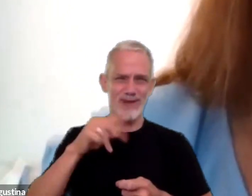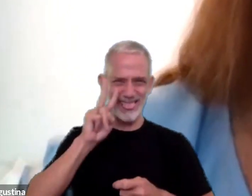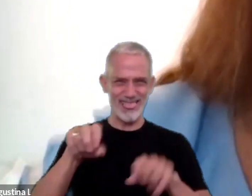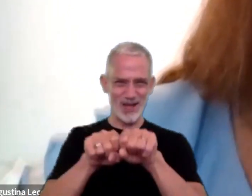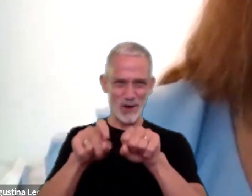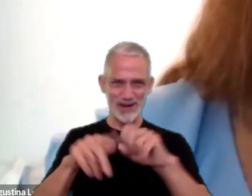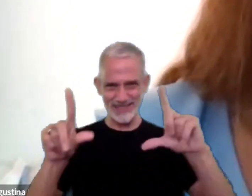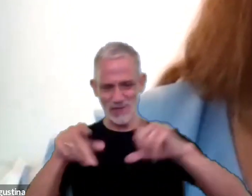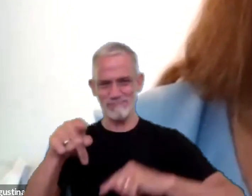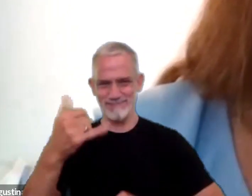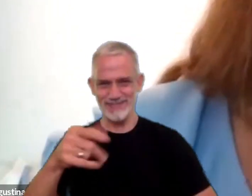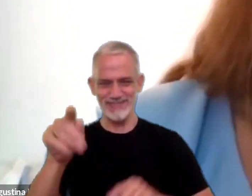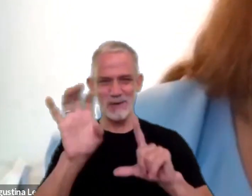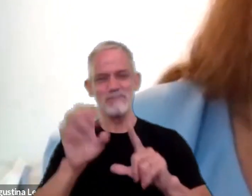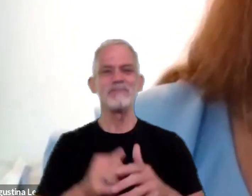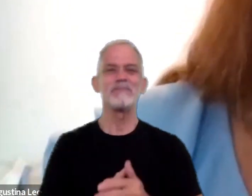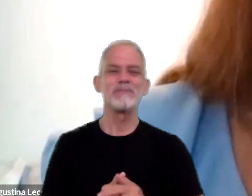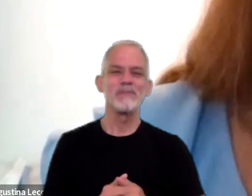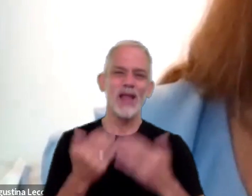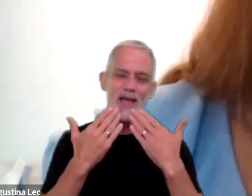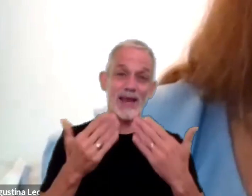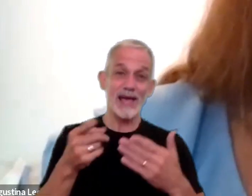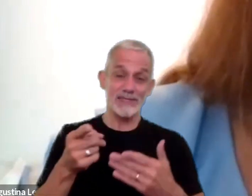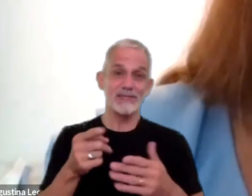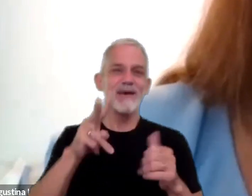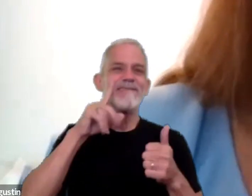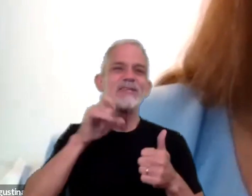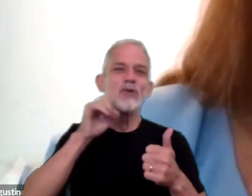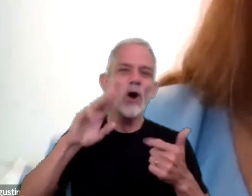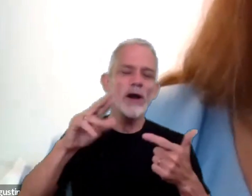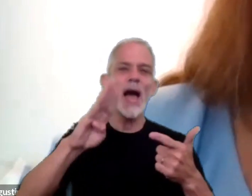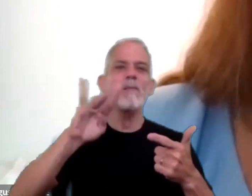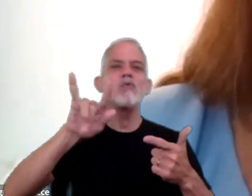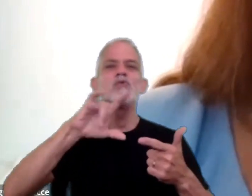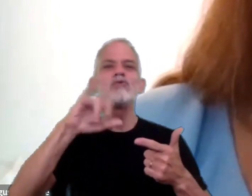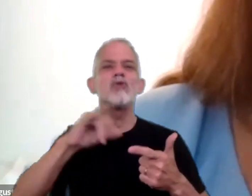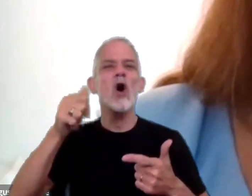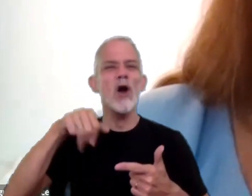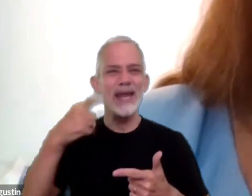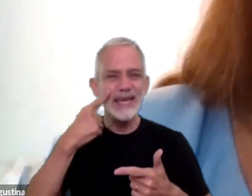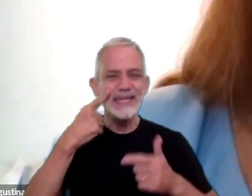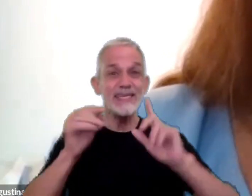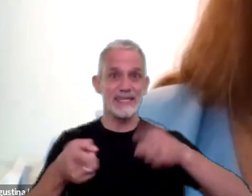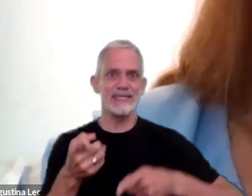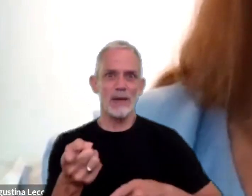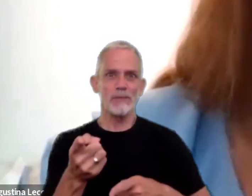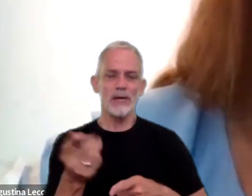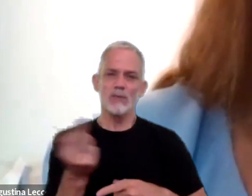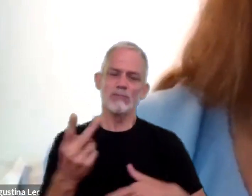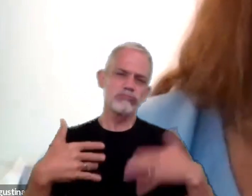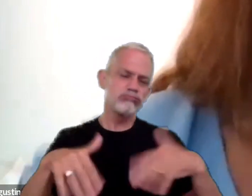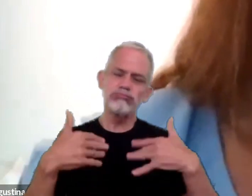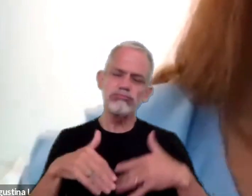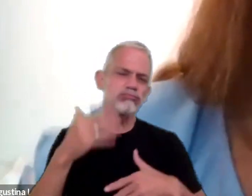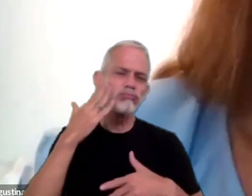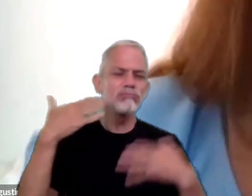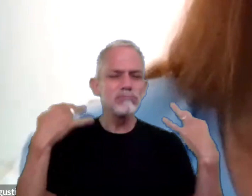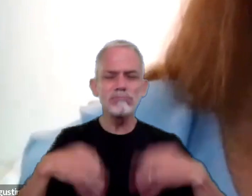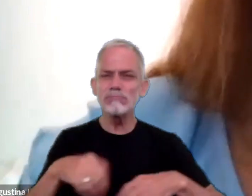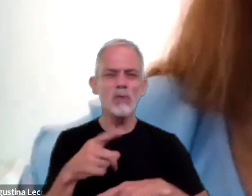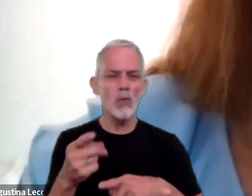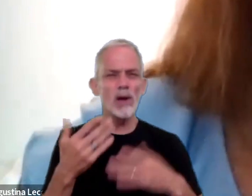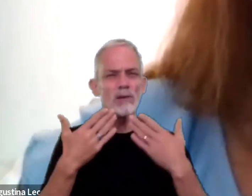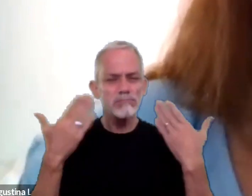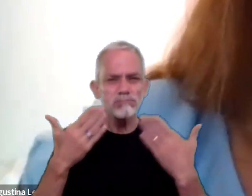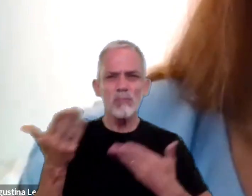como siempre. A Victoria Busoni, que la verdad son tan gentiles también en querer haber